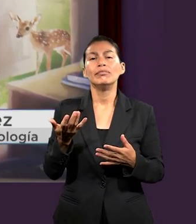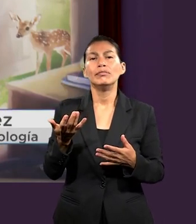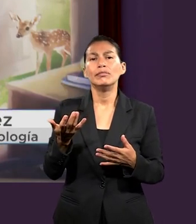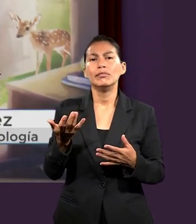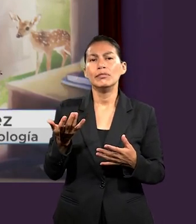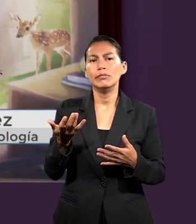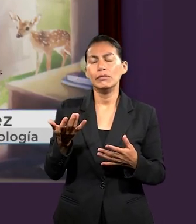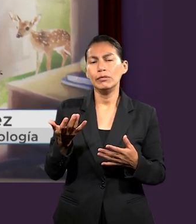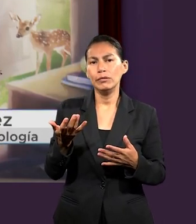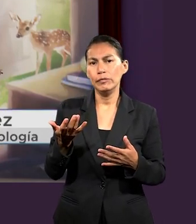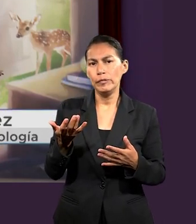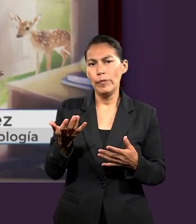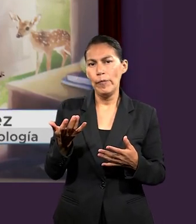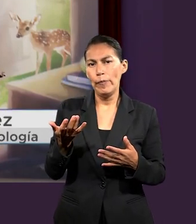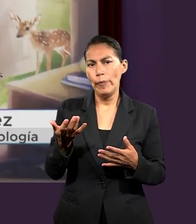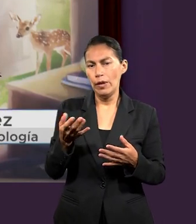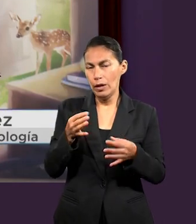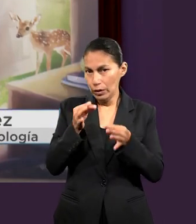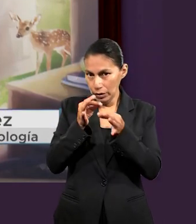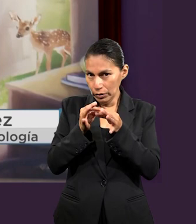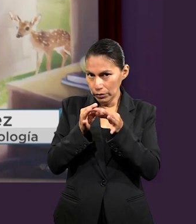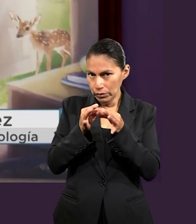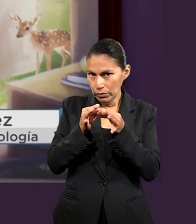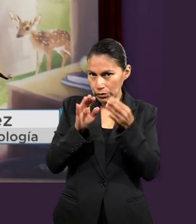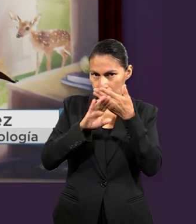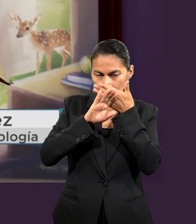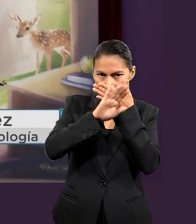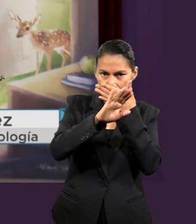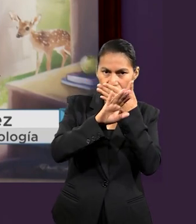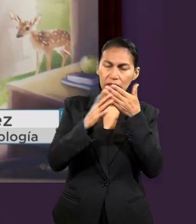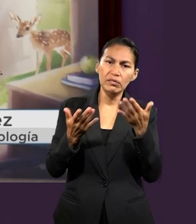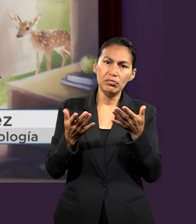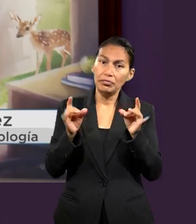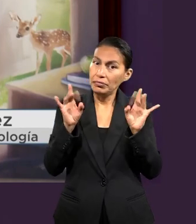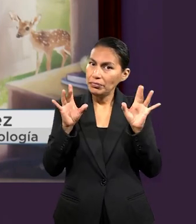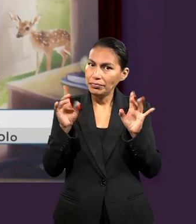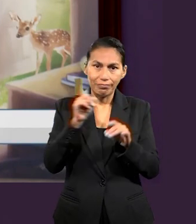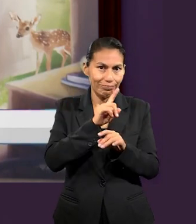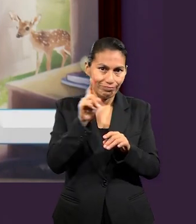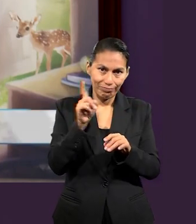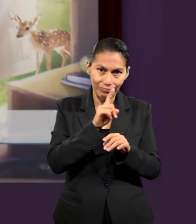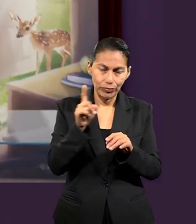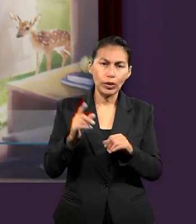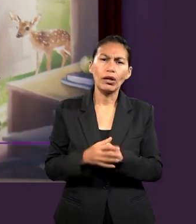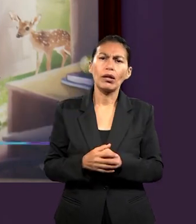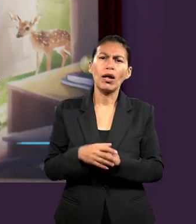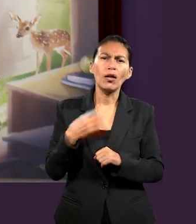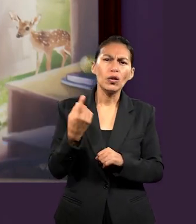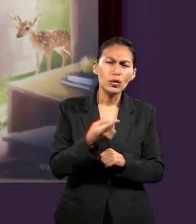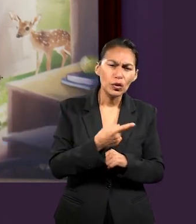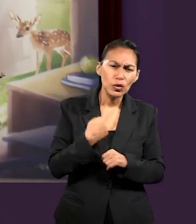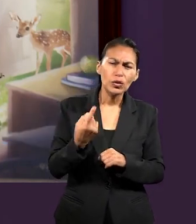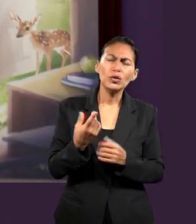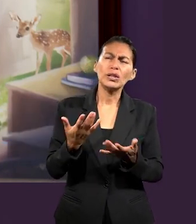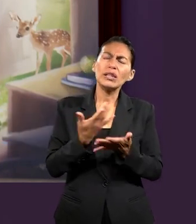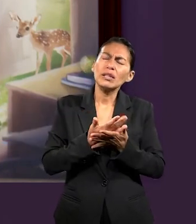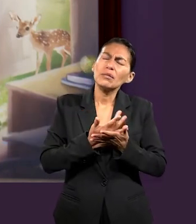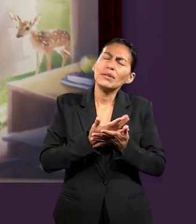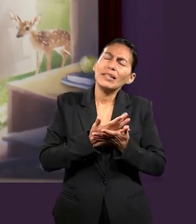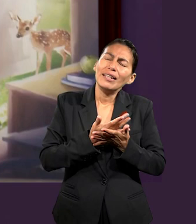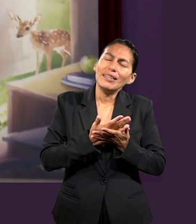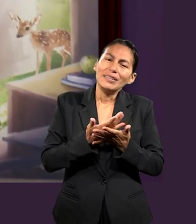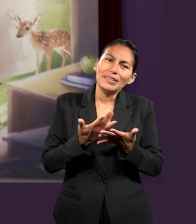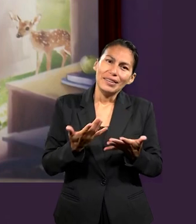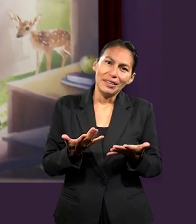no tiene un... No hay una manera de que se pueda evitar que suceda. Sobre todo para nosotros